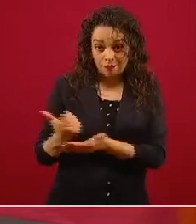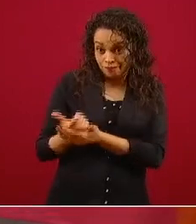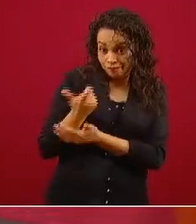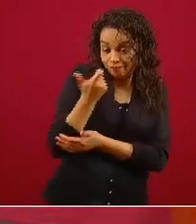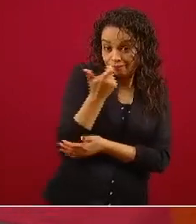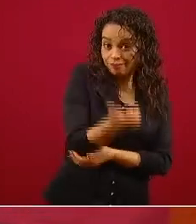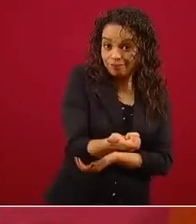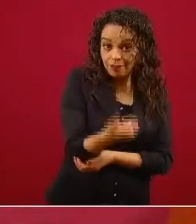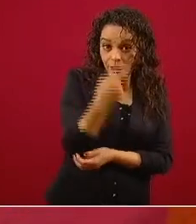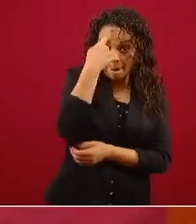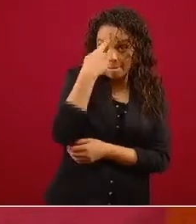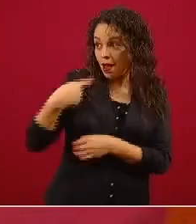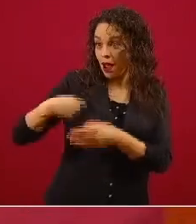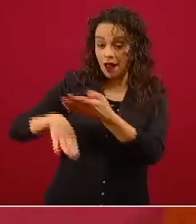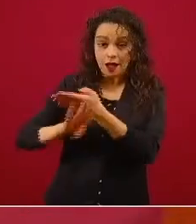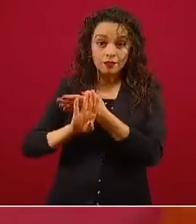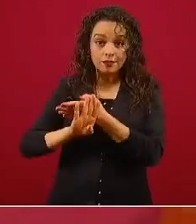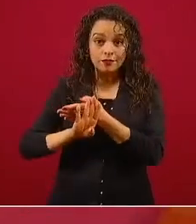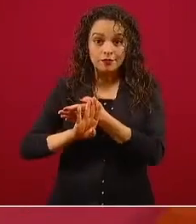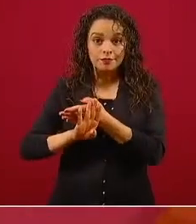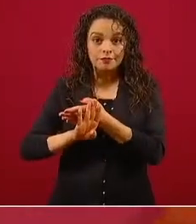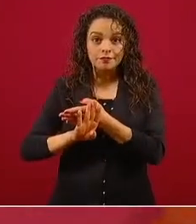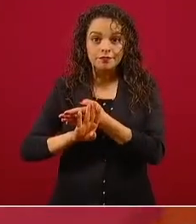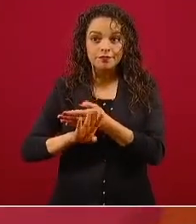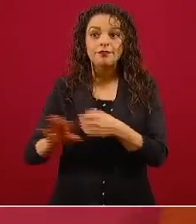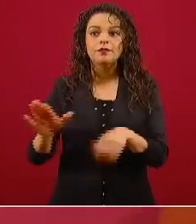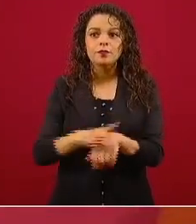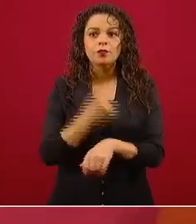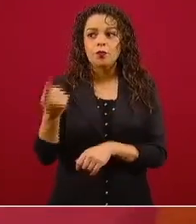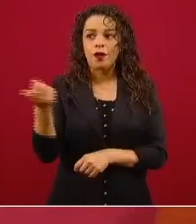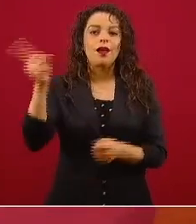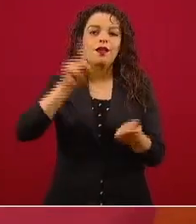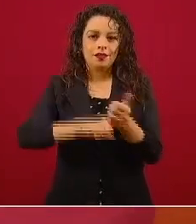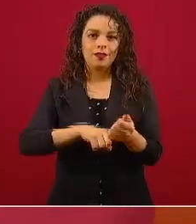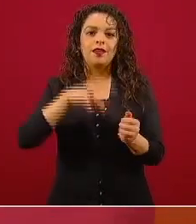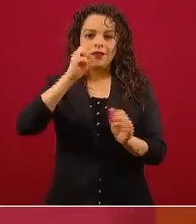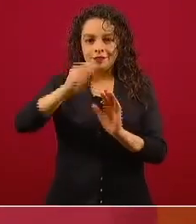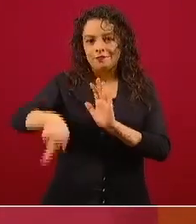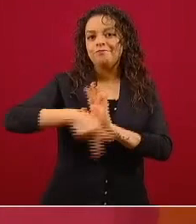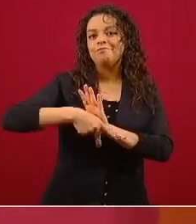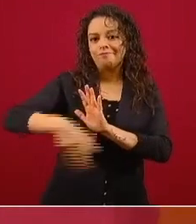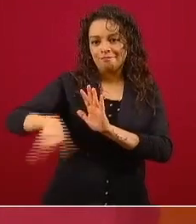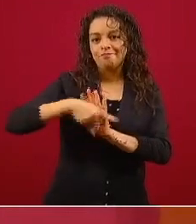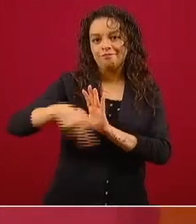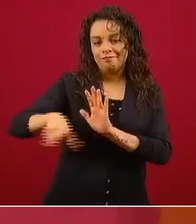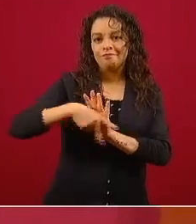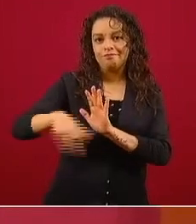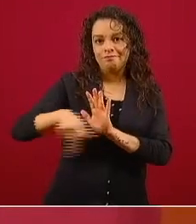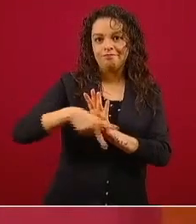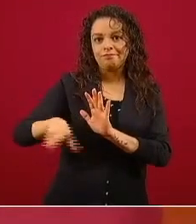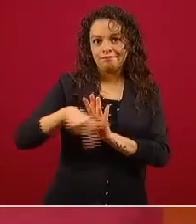porque es prensa vendida o alquilada,